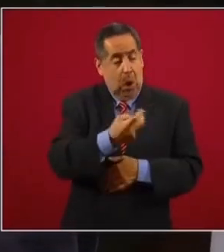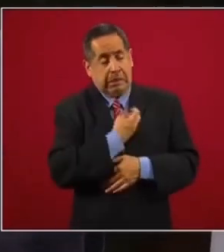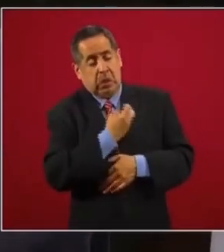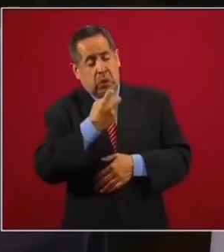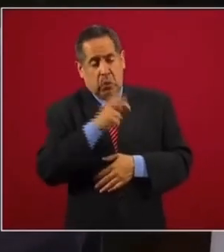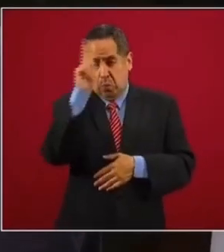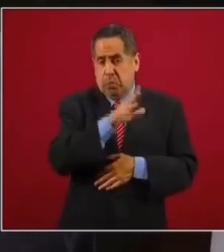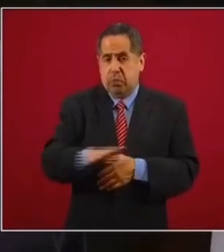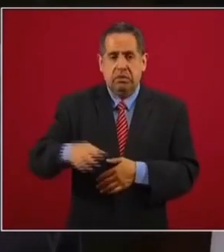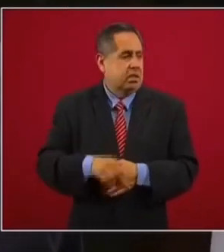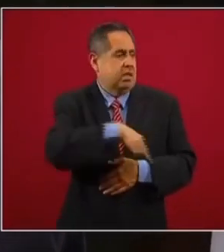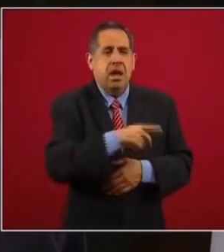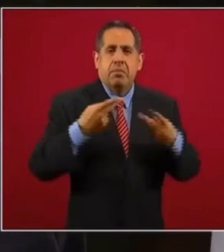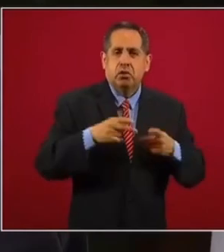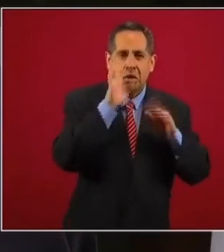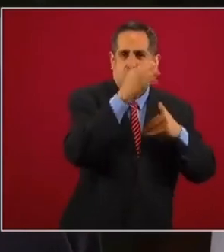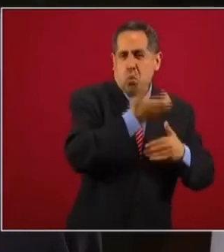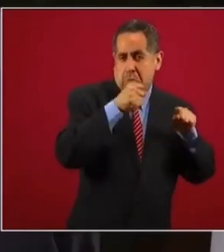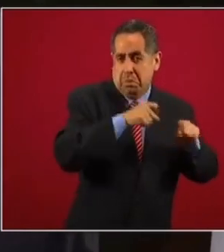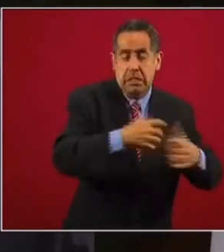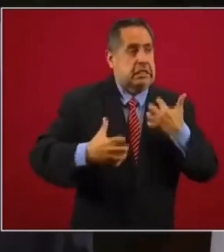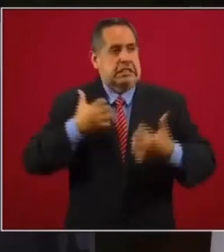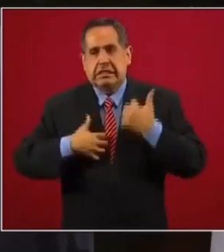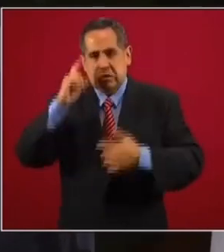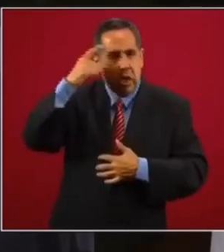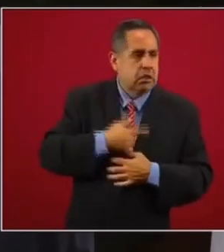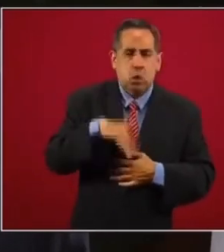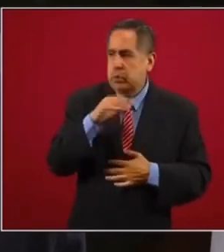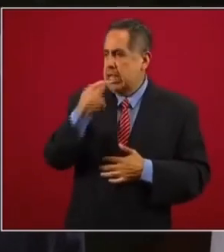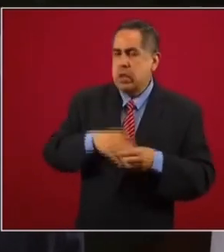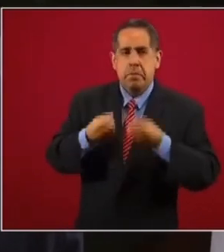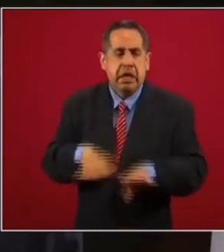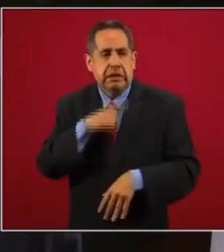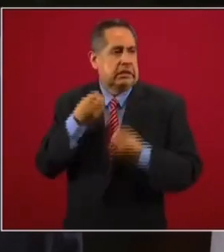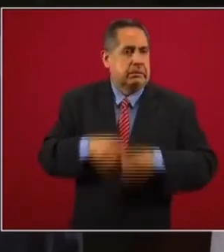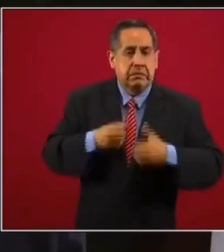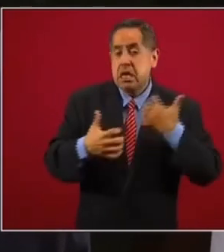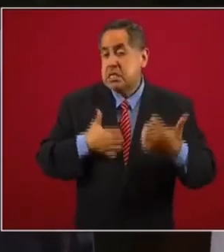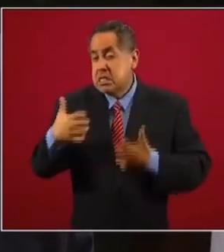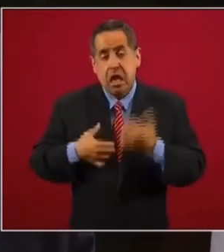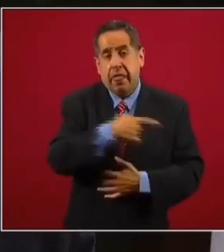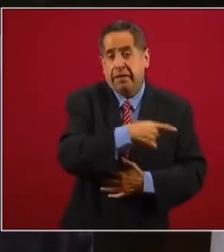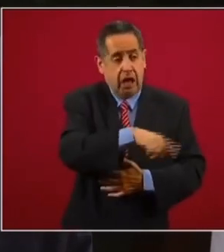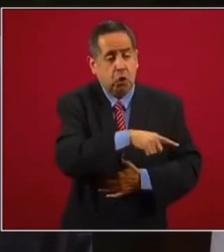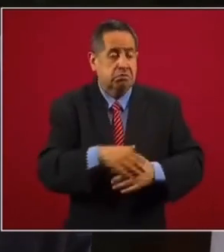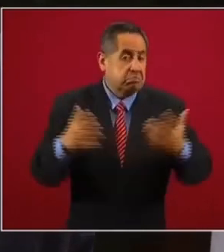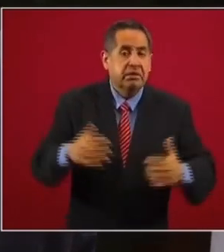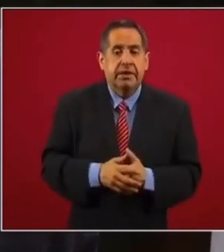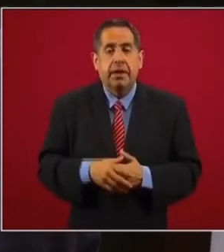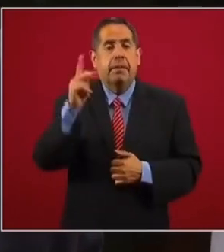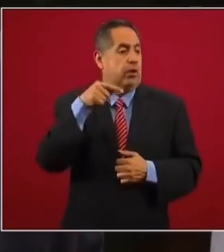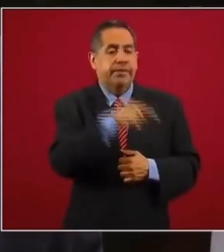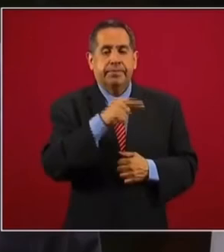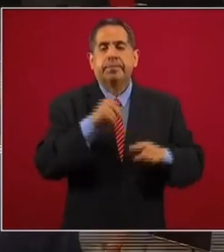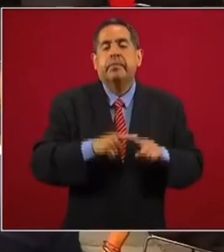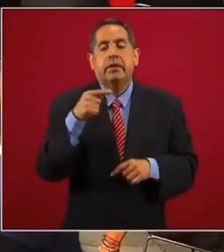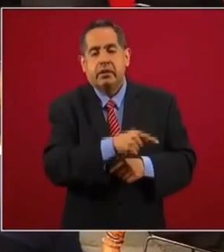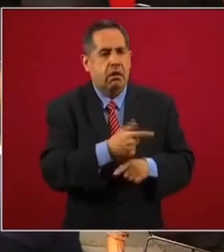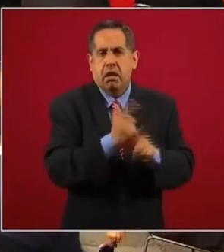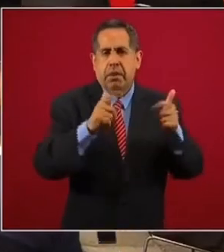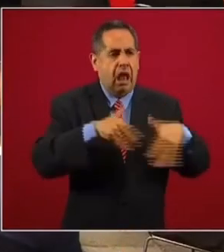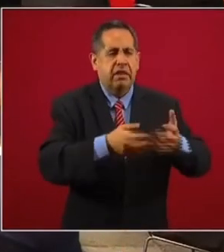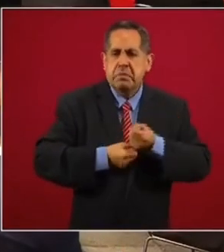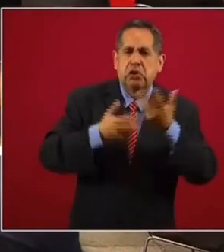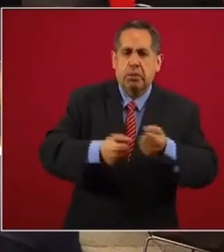conservadores están enojados porque ya no hay corrupción, sin embargo, posan de una absoluta